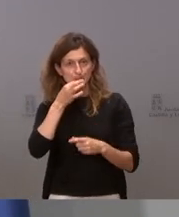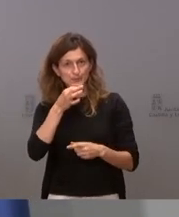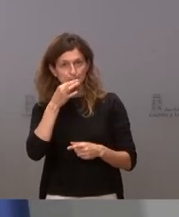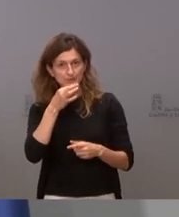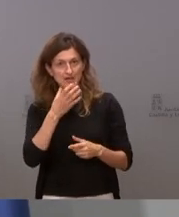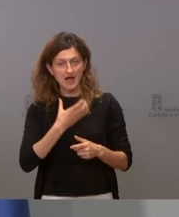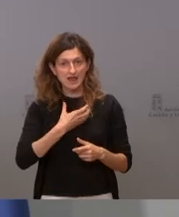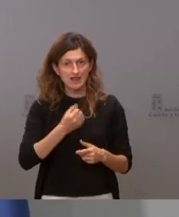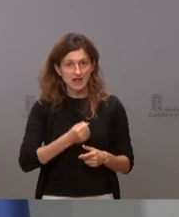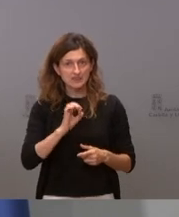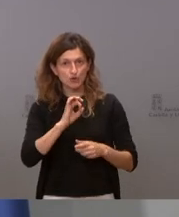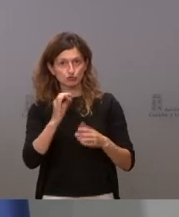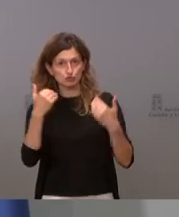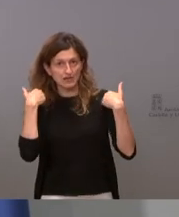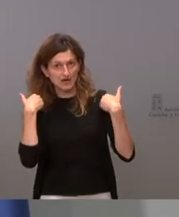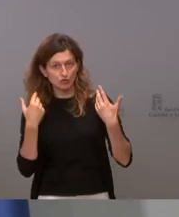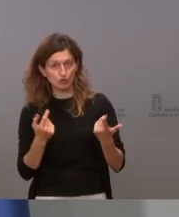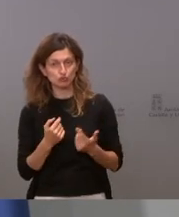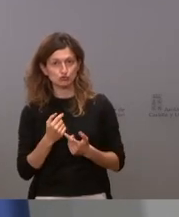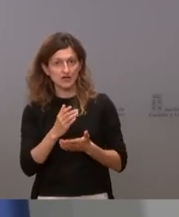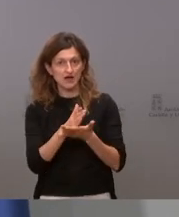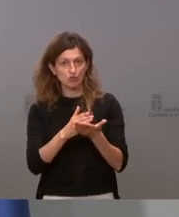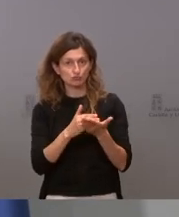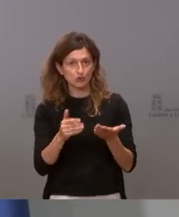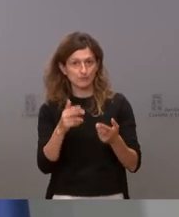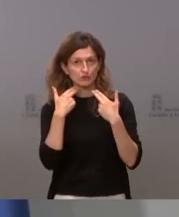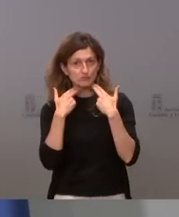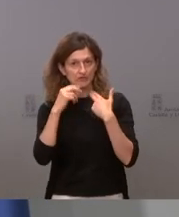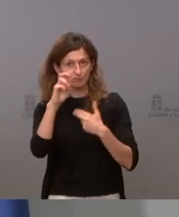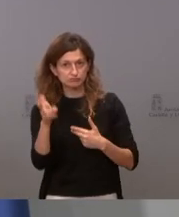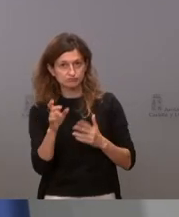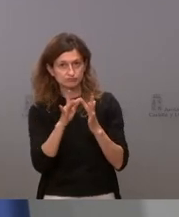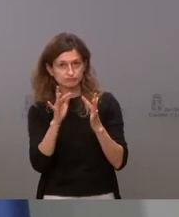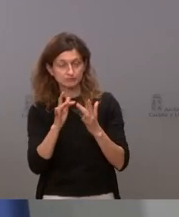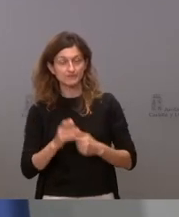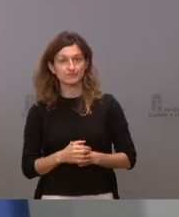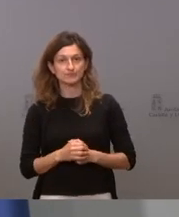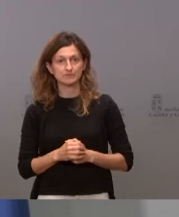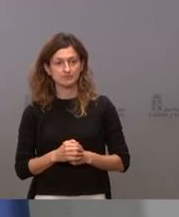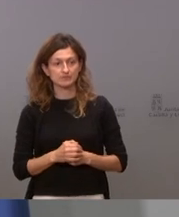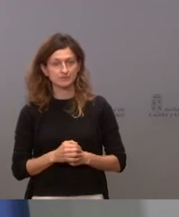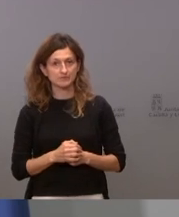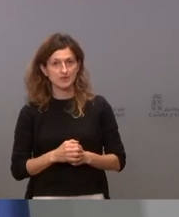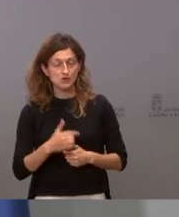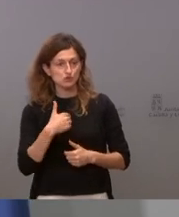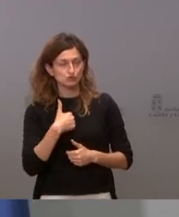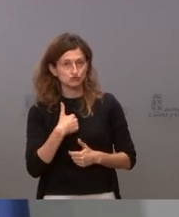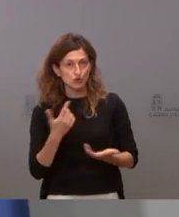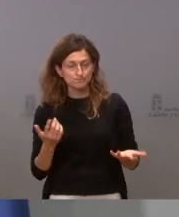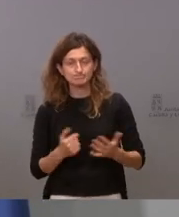alcaldes o a otros cargos autonómicos o a diputaciones yo he de decir que es que